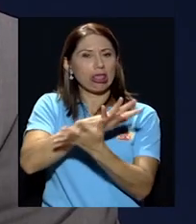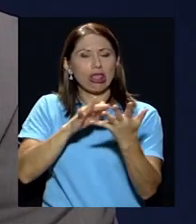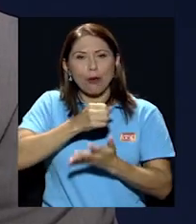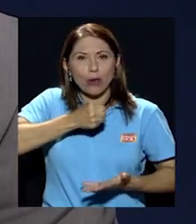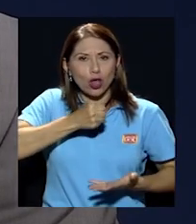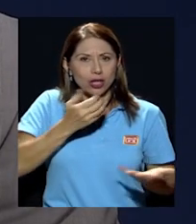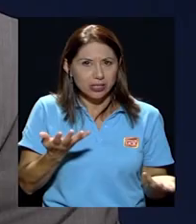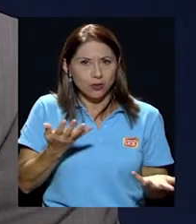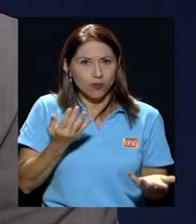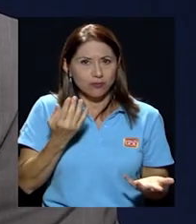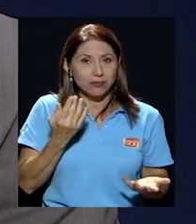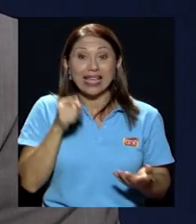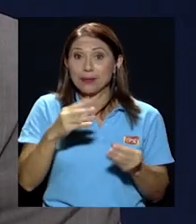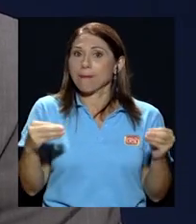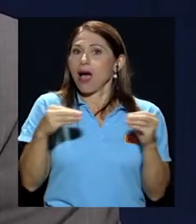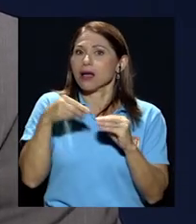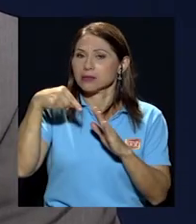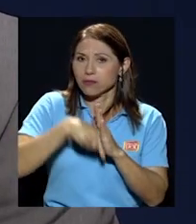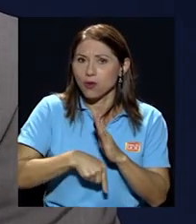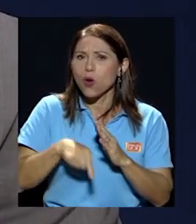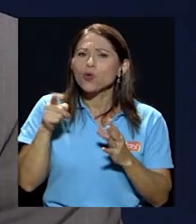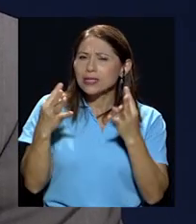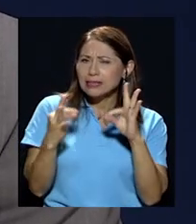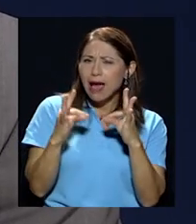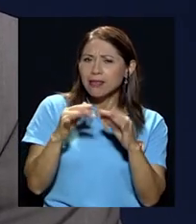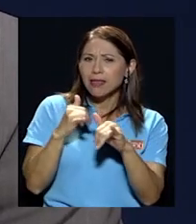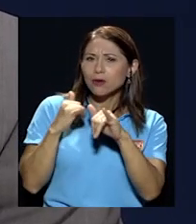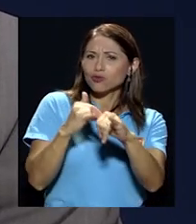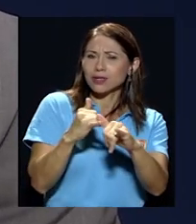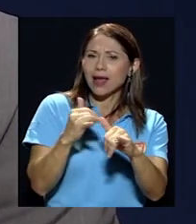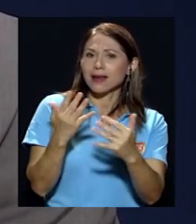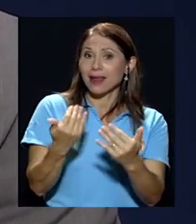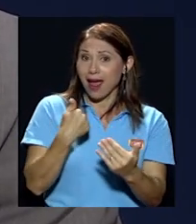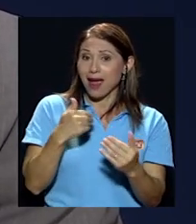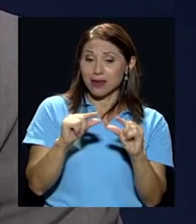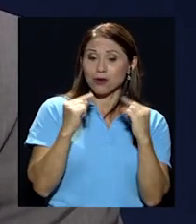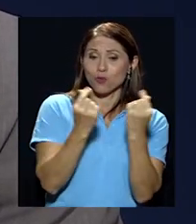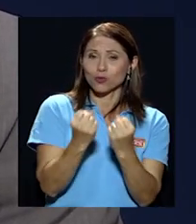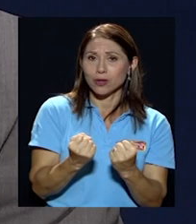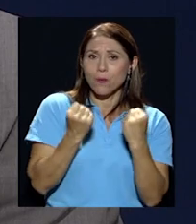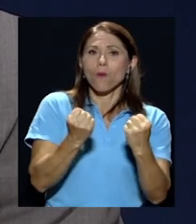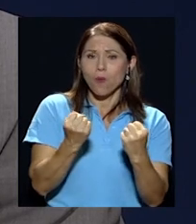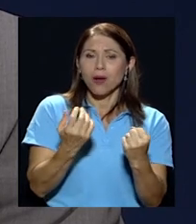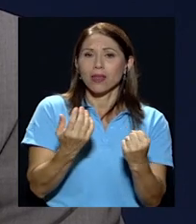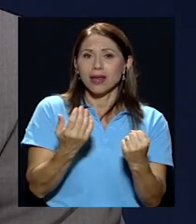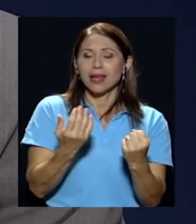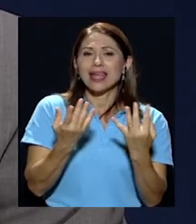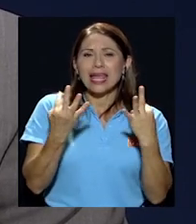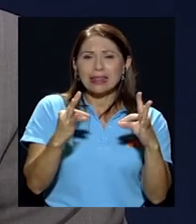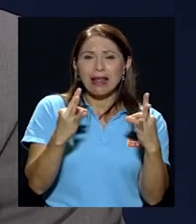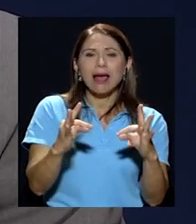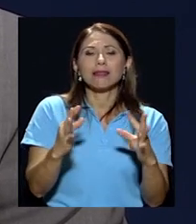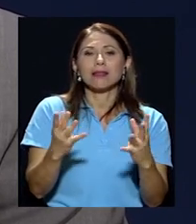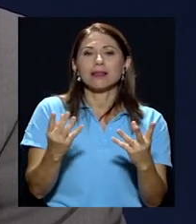que eso es mucho más que eso usted lo que trata de denunciar de algún modo es que hay grupos de poder que tratan de